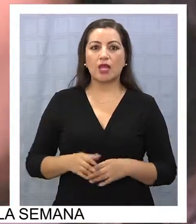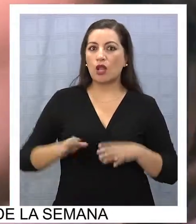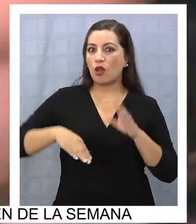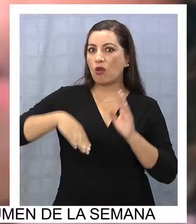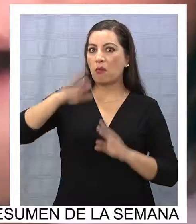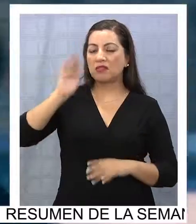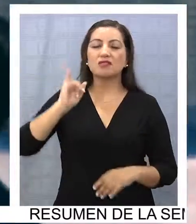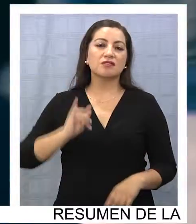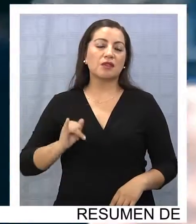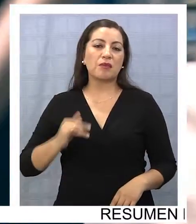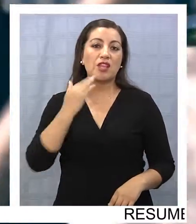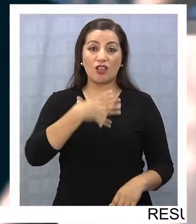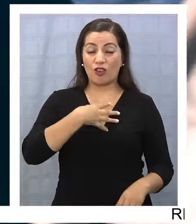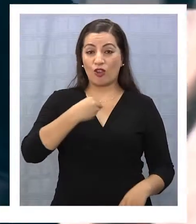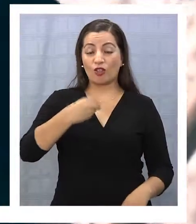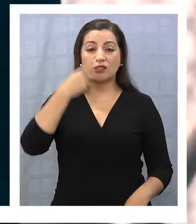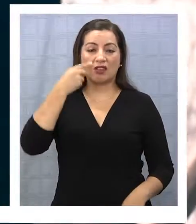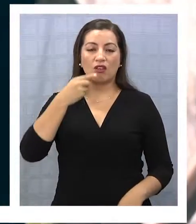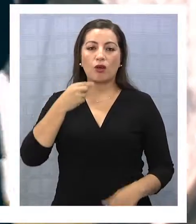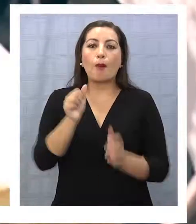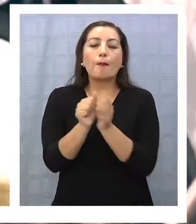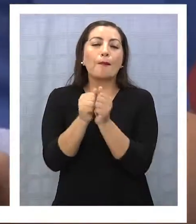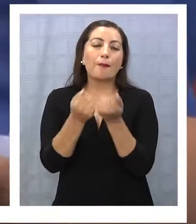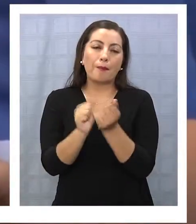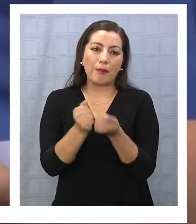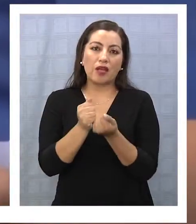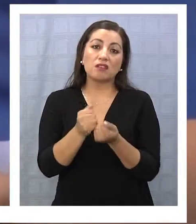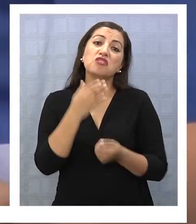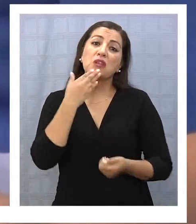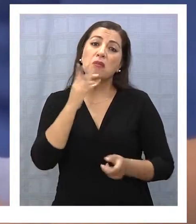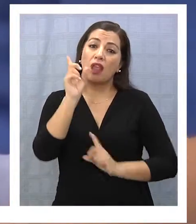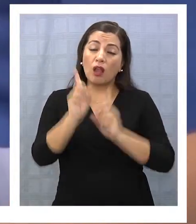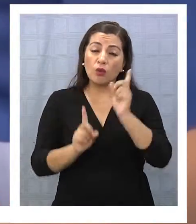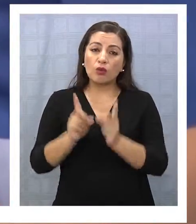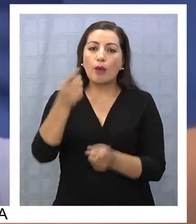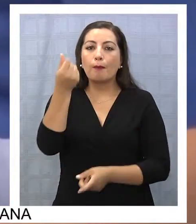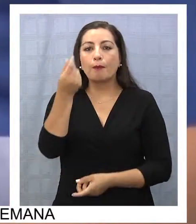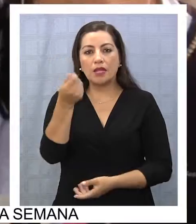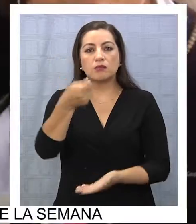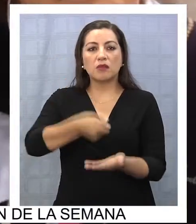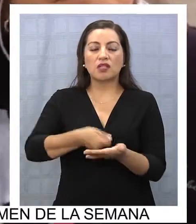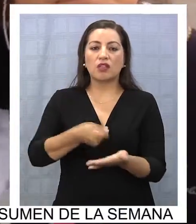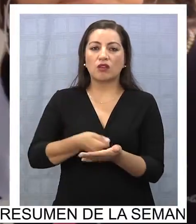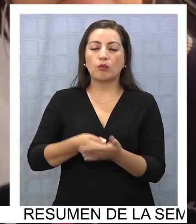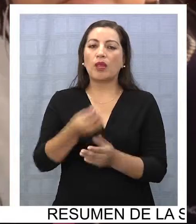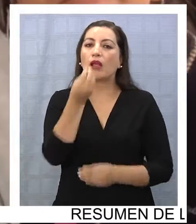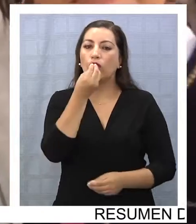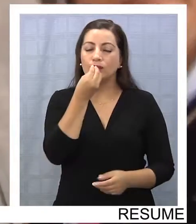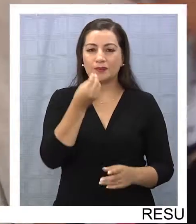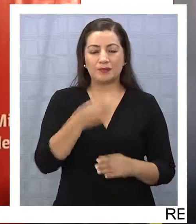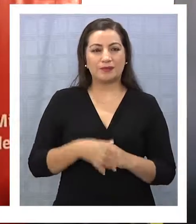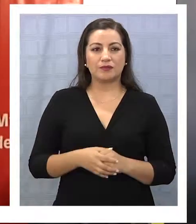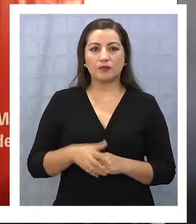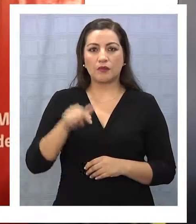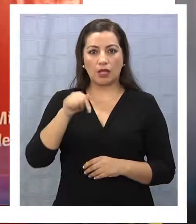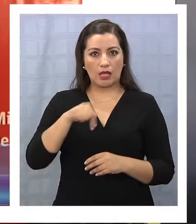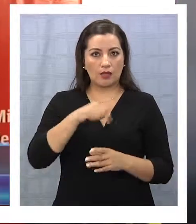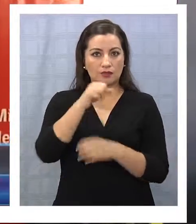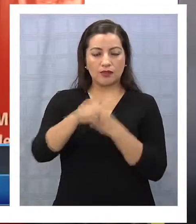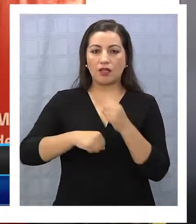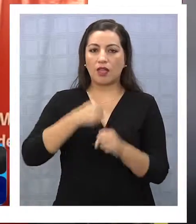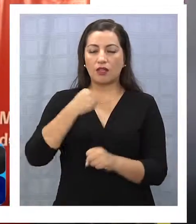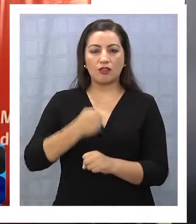más común es enviar a los hijos con un sándwich o bien con el dinero para que ellos compren su colación. Este año vamos a